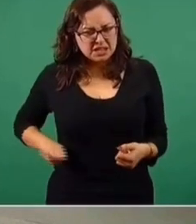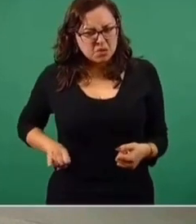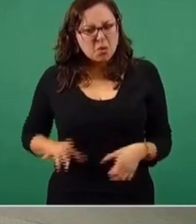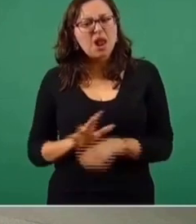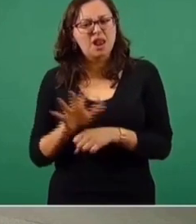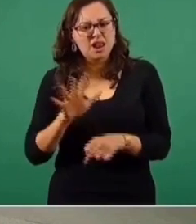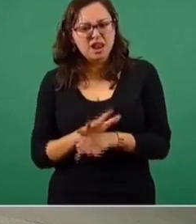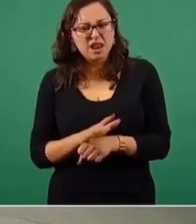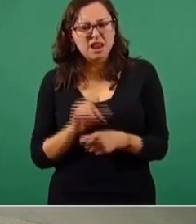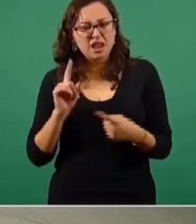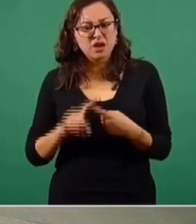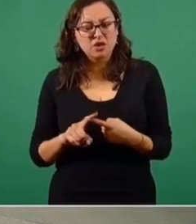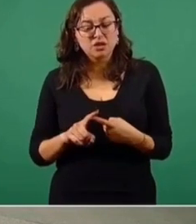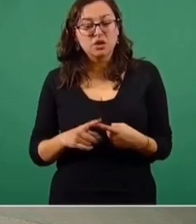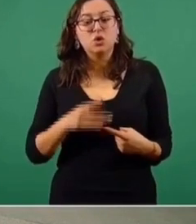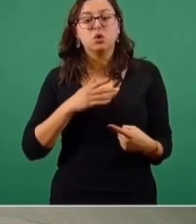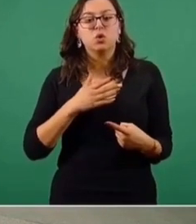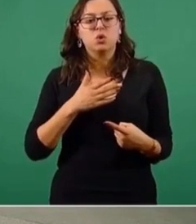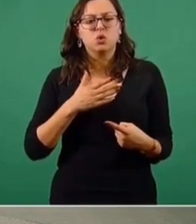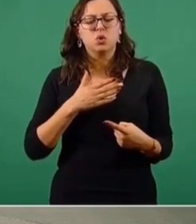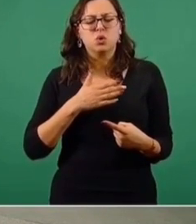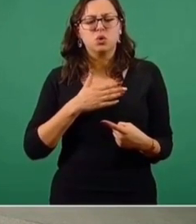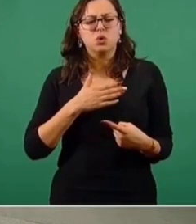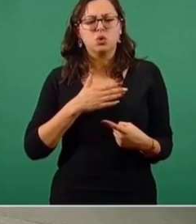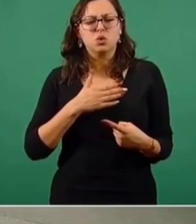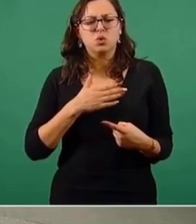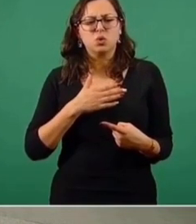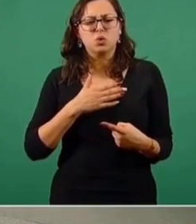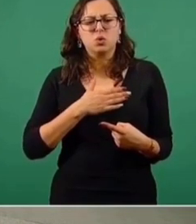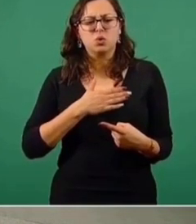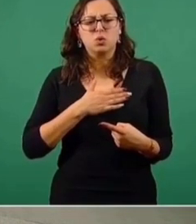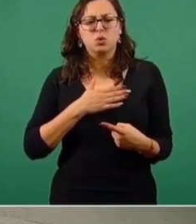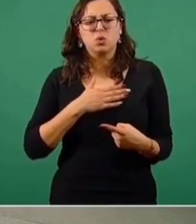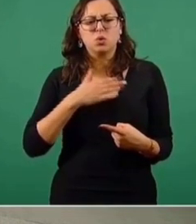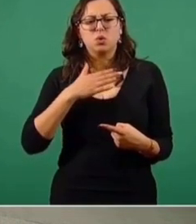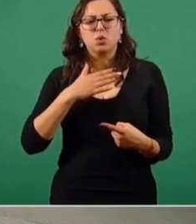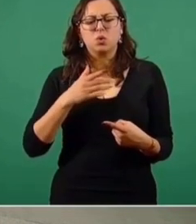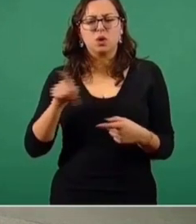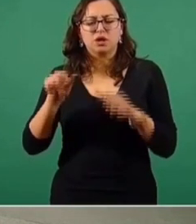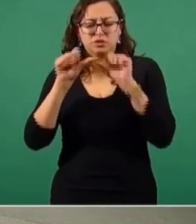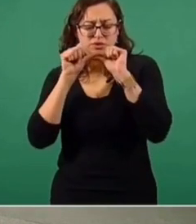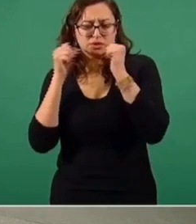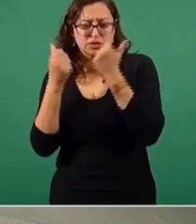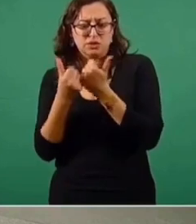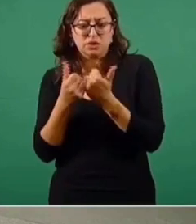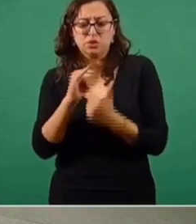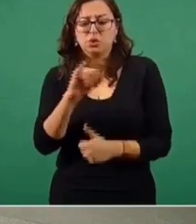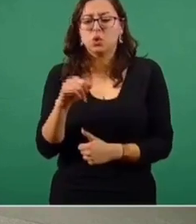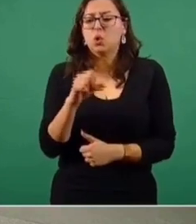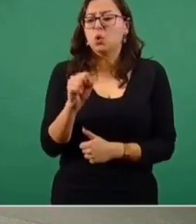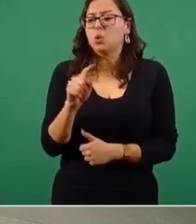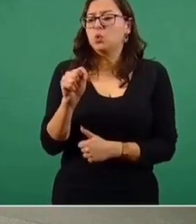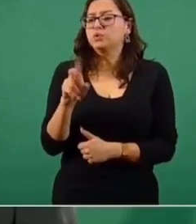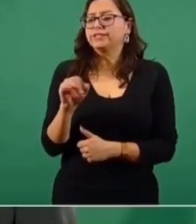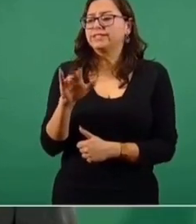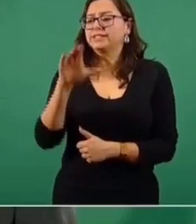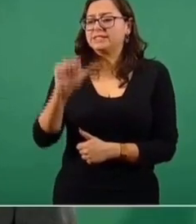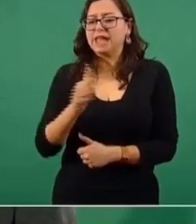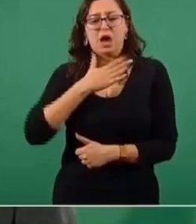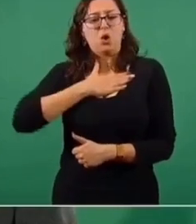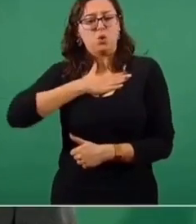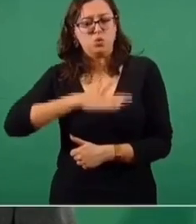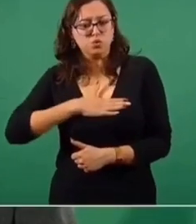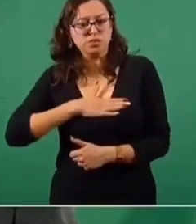Justicia Justa, Justicia Justa, hay una organización que se llama Justicia Justa y otra que se llama Impunidad Cero. Están interesadas en saber